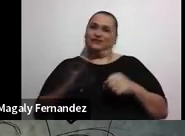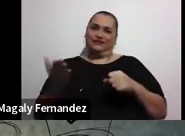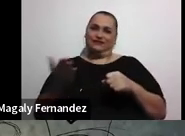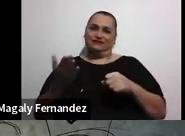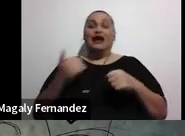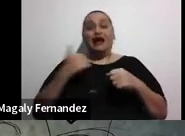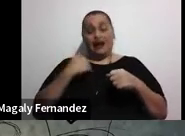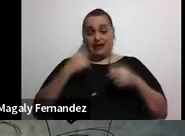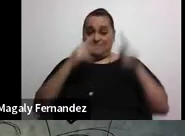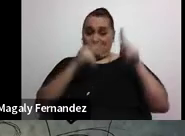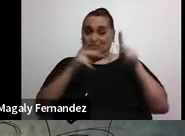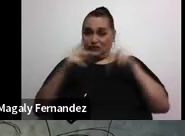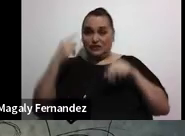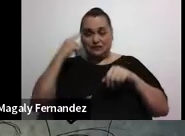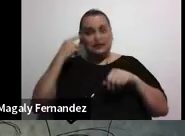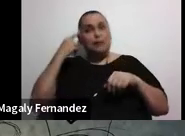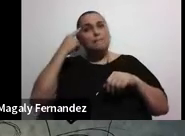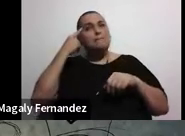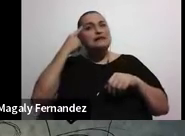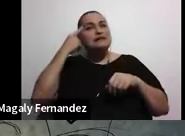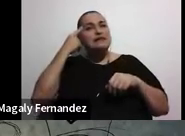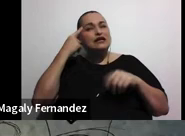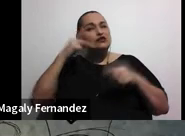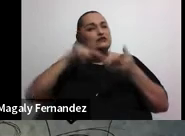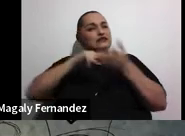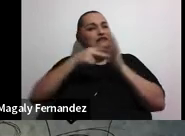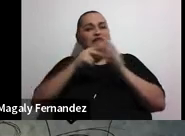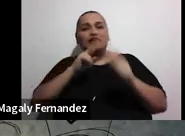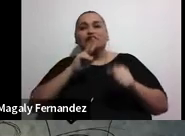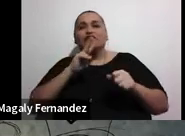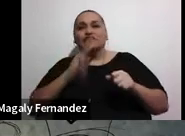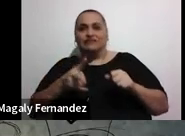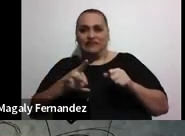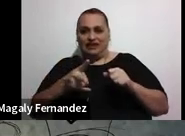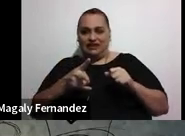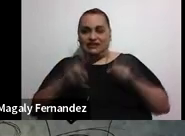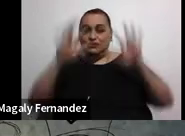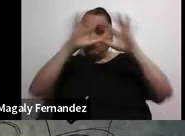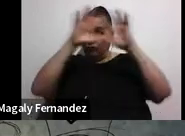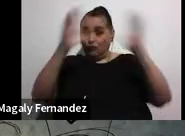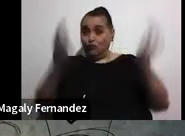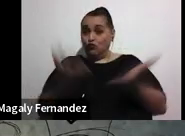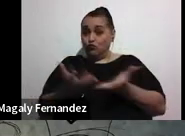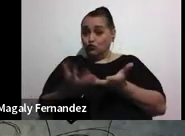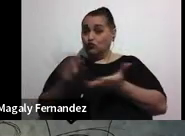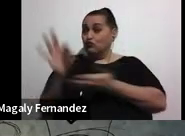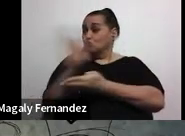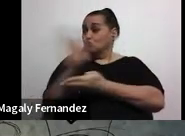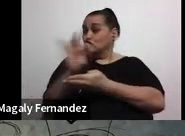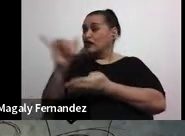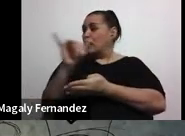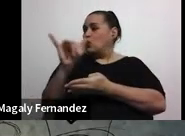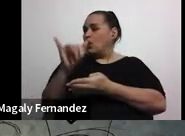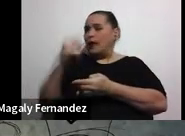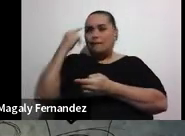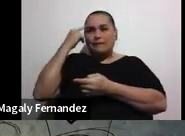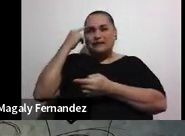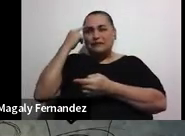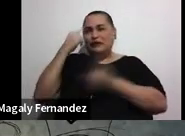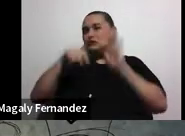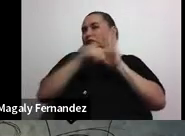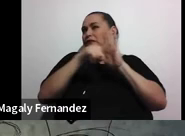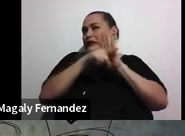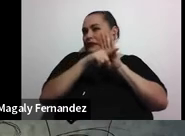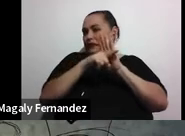piensan que sus pensamientos son la realidad. Que el mundo funciona como estos pensamientos catastróficos. Le llegan a su mente.